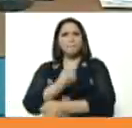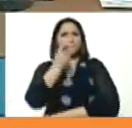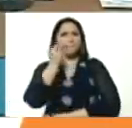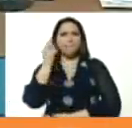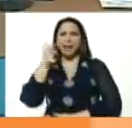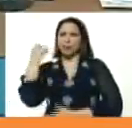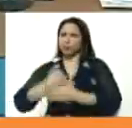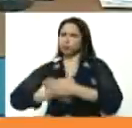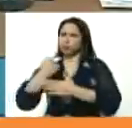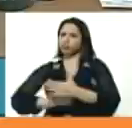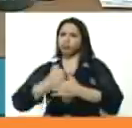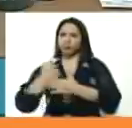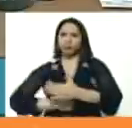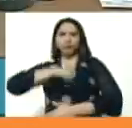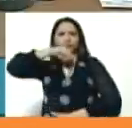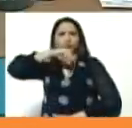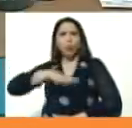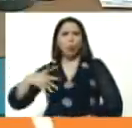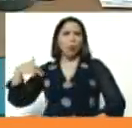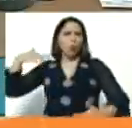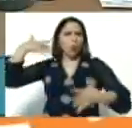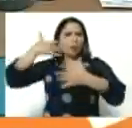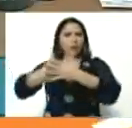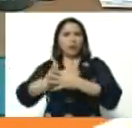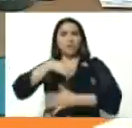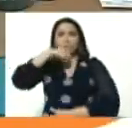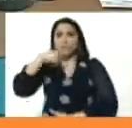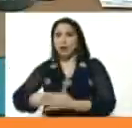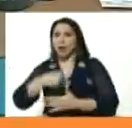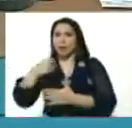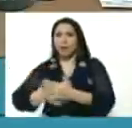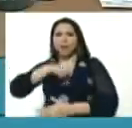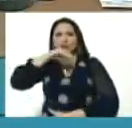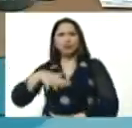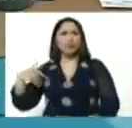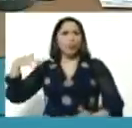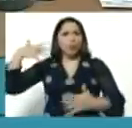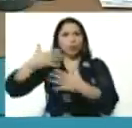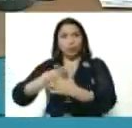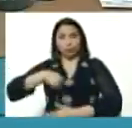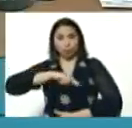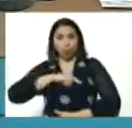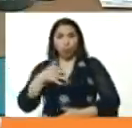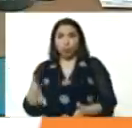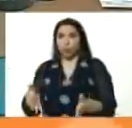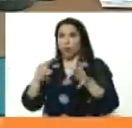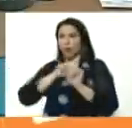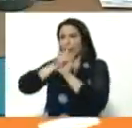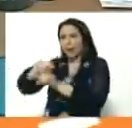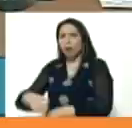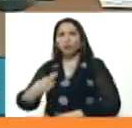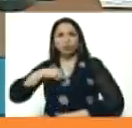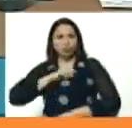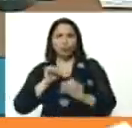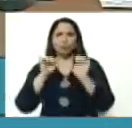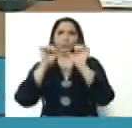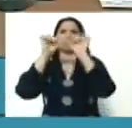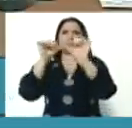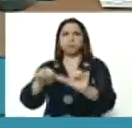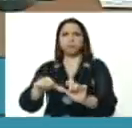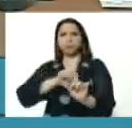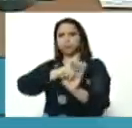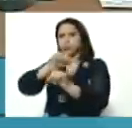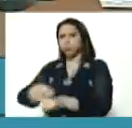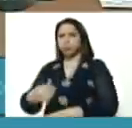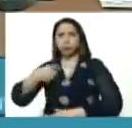una batalla histórica, de una batalla histórica que estamos ganando, y vamos a seguir ganando, una batalla